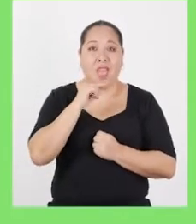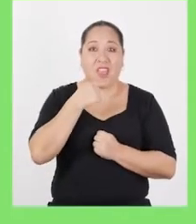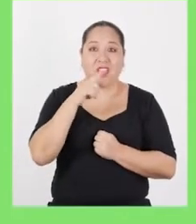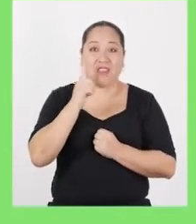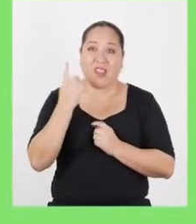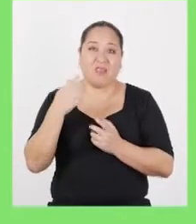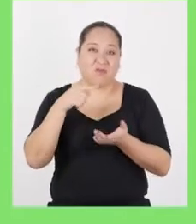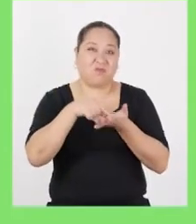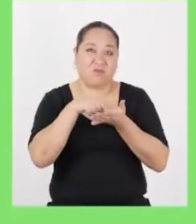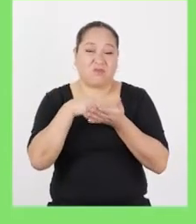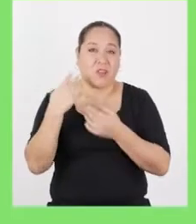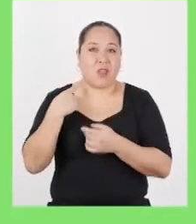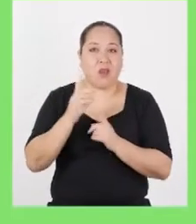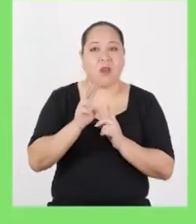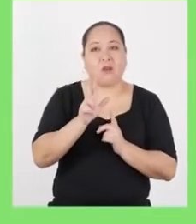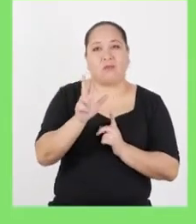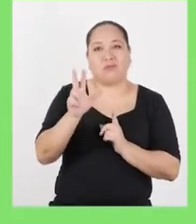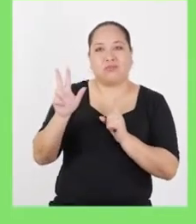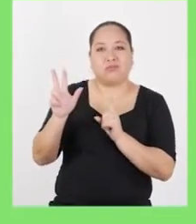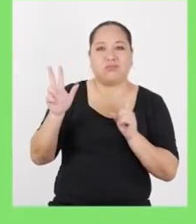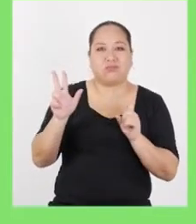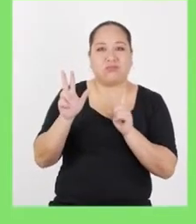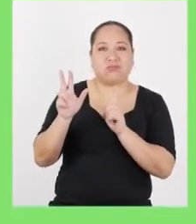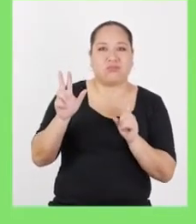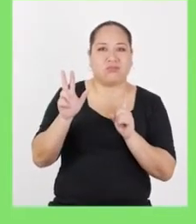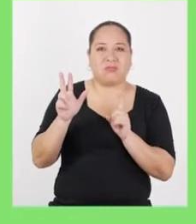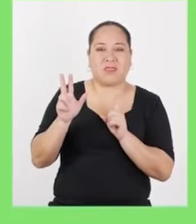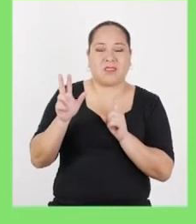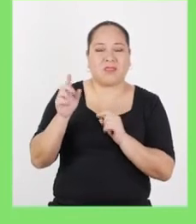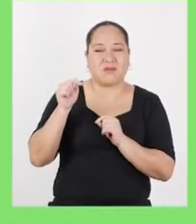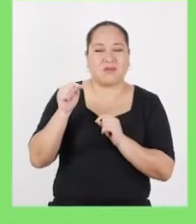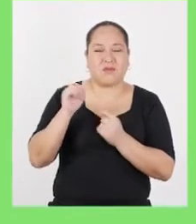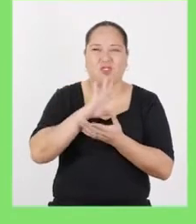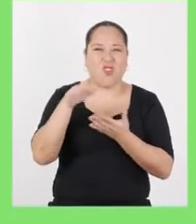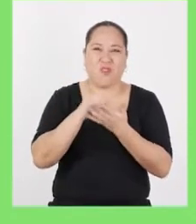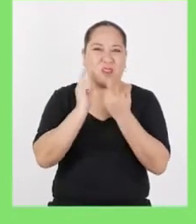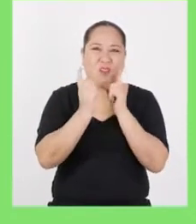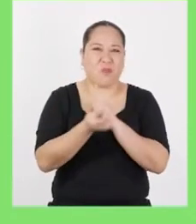dejaron de insistir, pero ya no era lo mismo. El ambiente había cambiado.